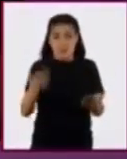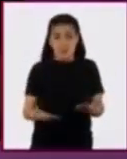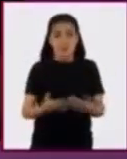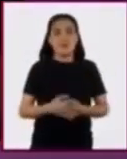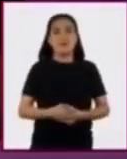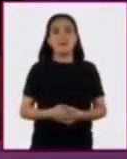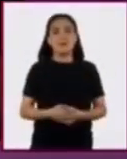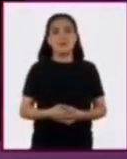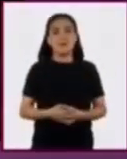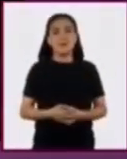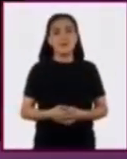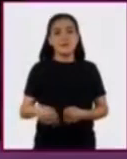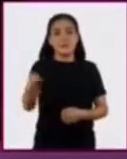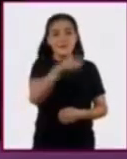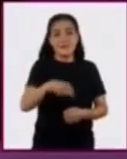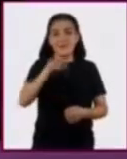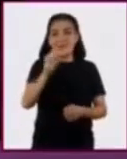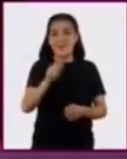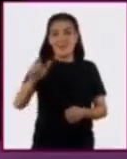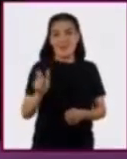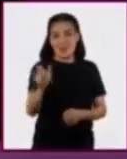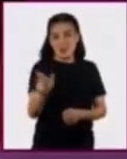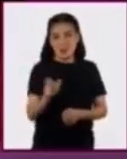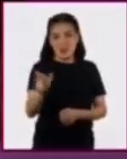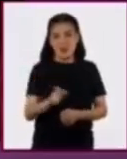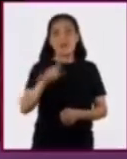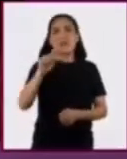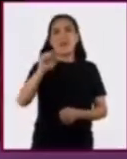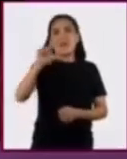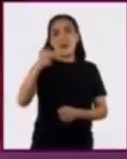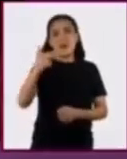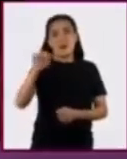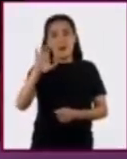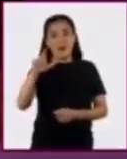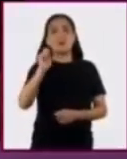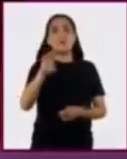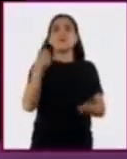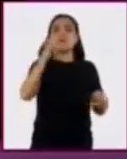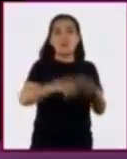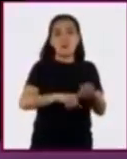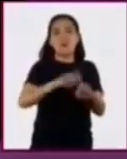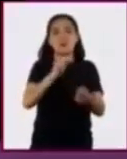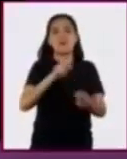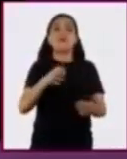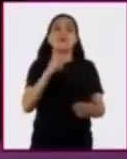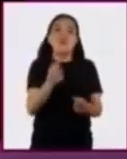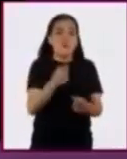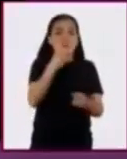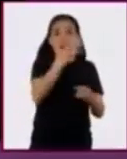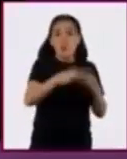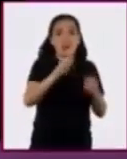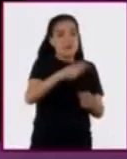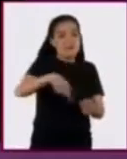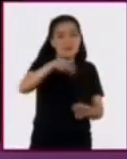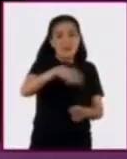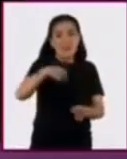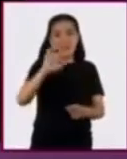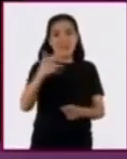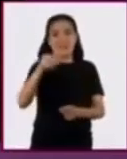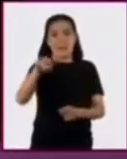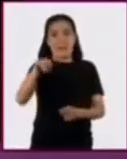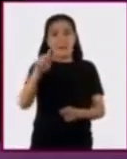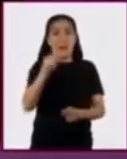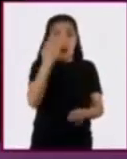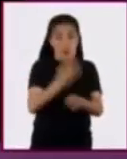en la zona lacustre de Xochimilco y Tláhuac se encuentran las últimas chinampas. A la fecha